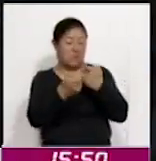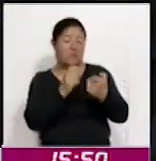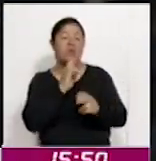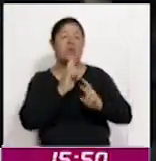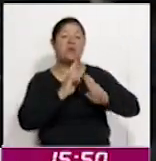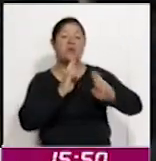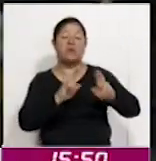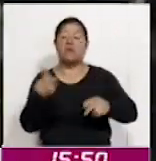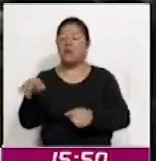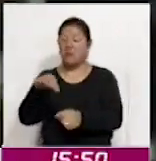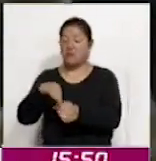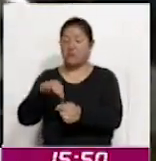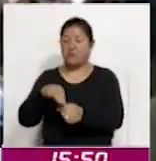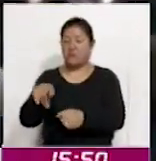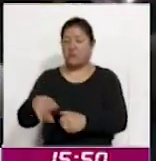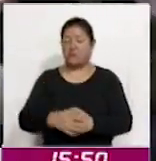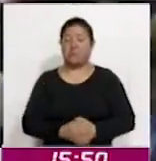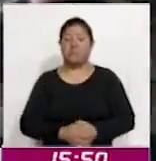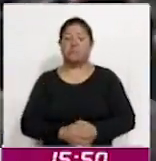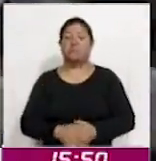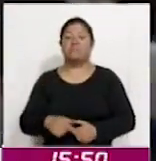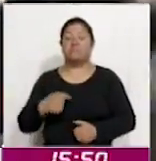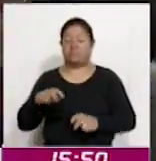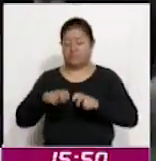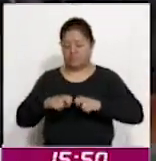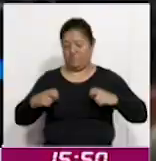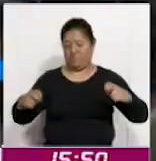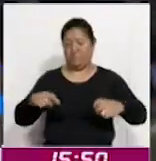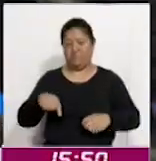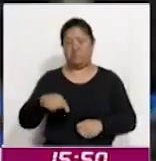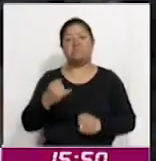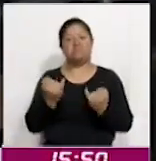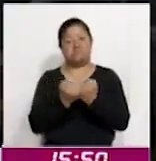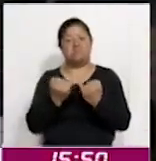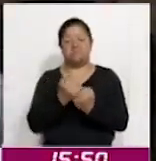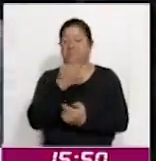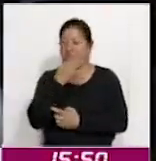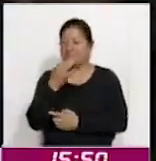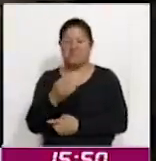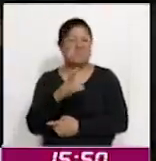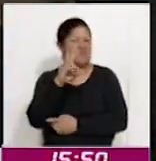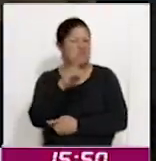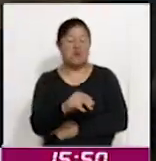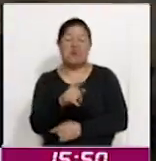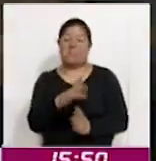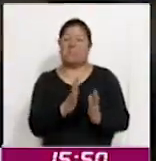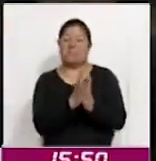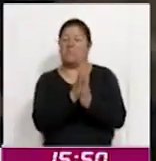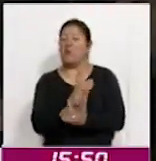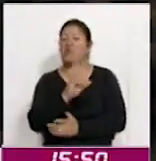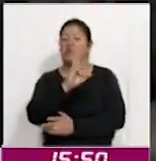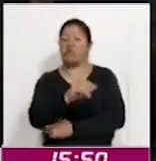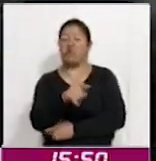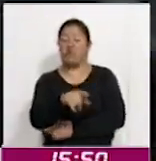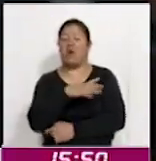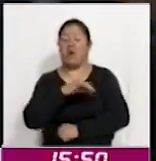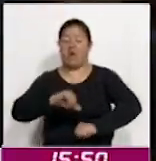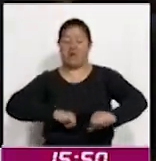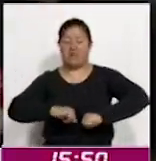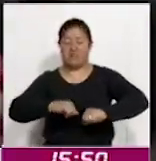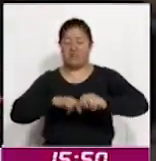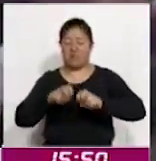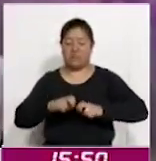de las elecciones de octubre. Los miembros de los partidos de la oposición también han anunciado su negativa a participar en las actividades parlamentarias.